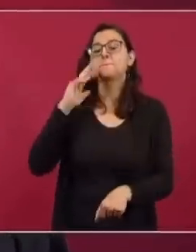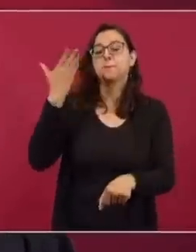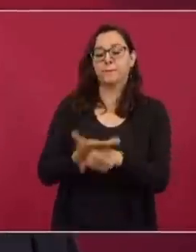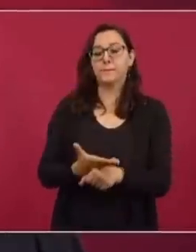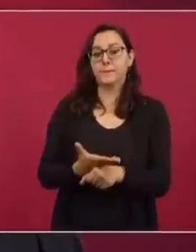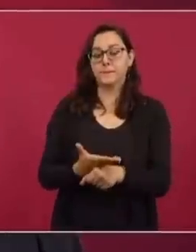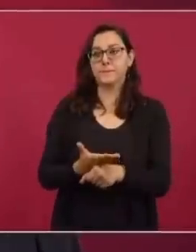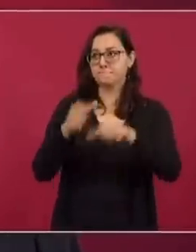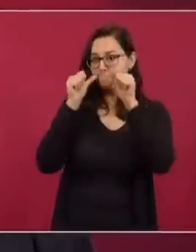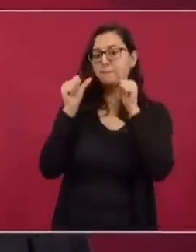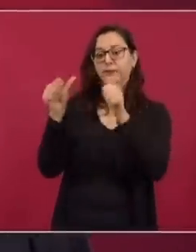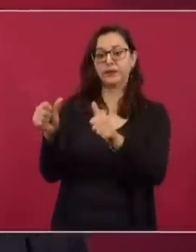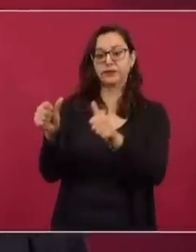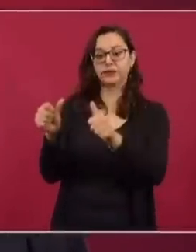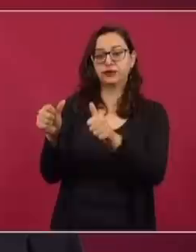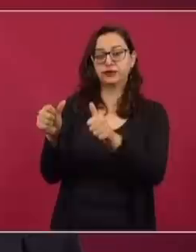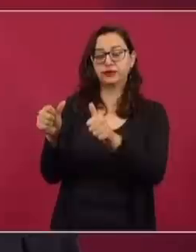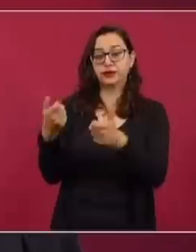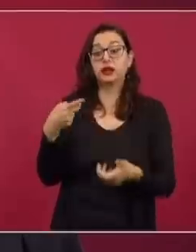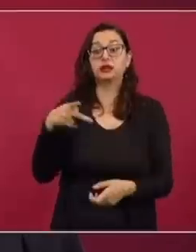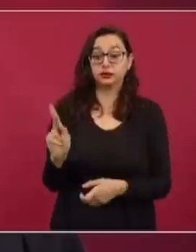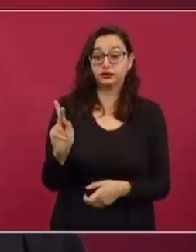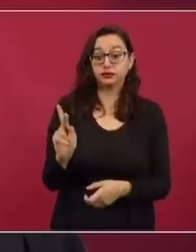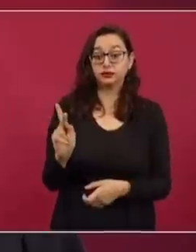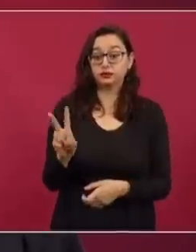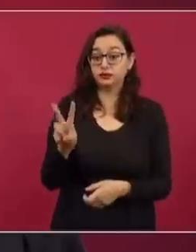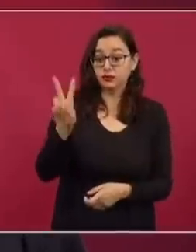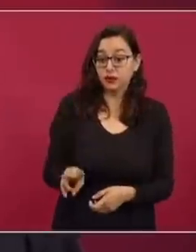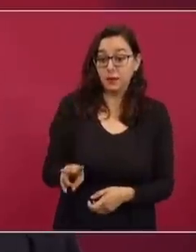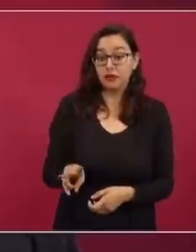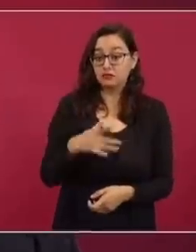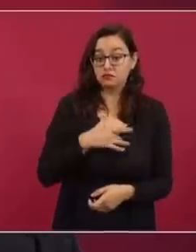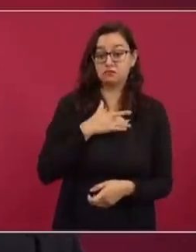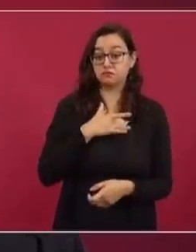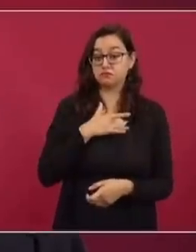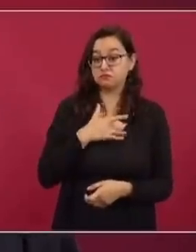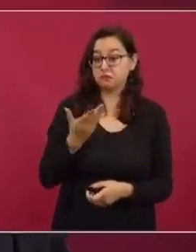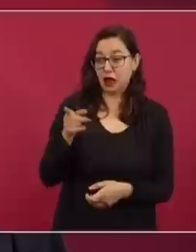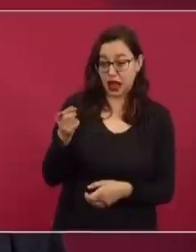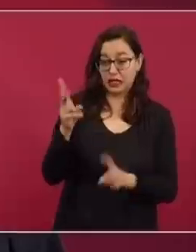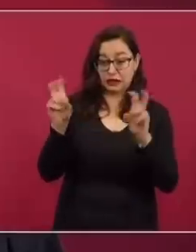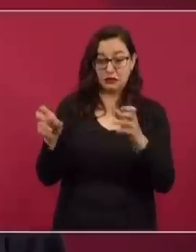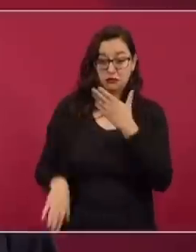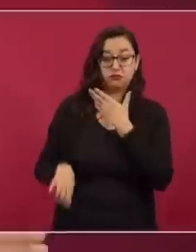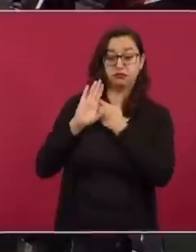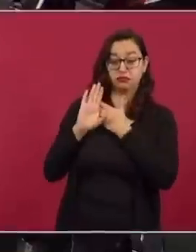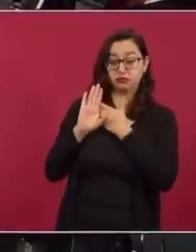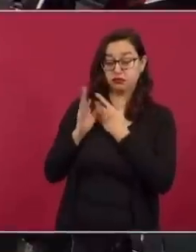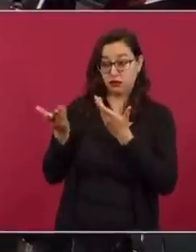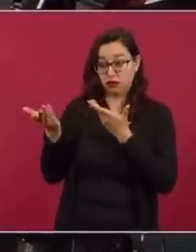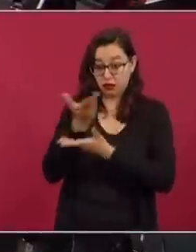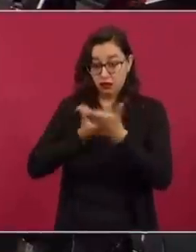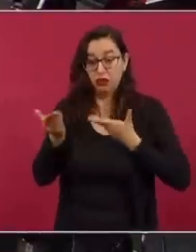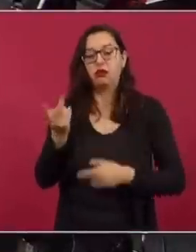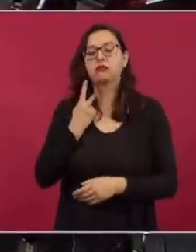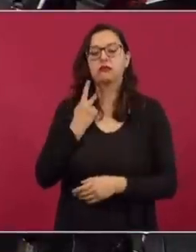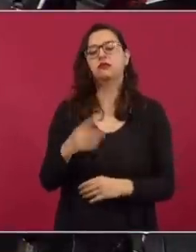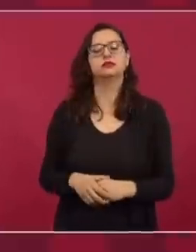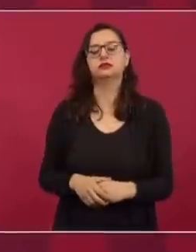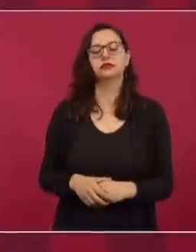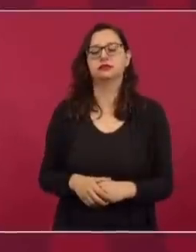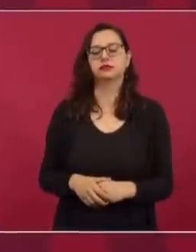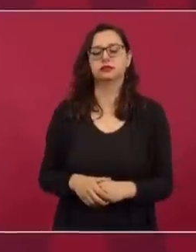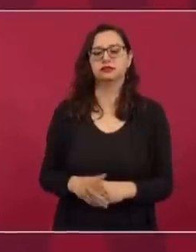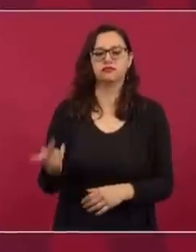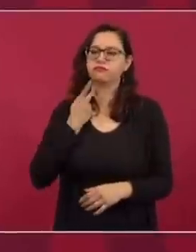Sin embargo, ni siquiera se puede decir que se trata de un asunto diplomático. Es un asunto político. Y si